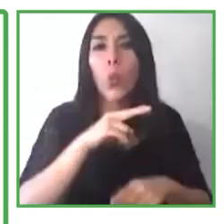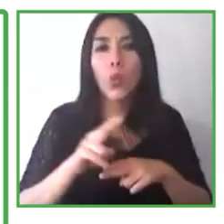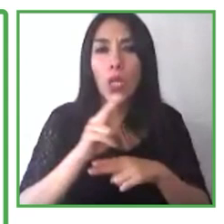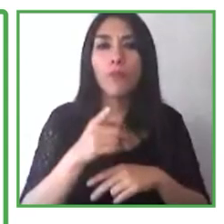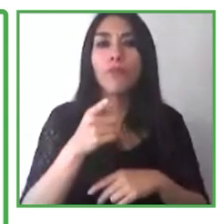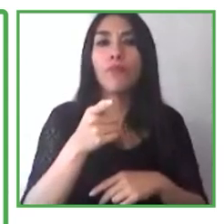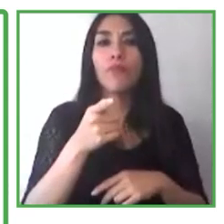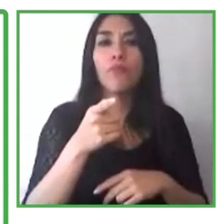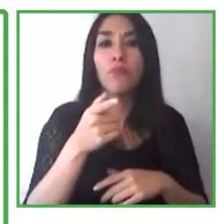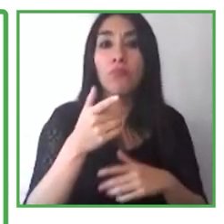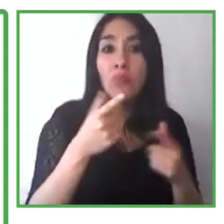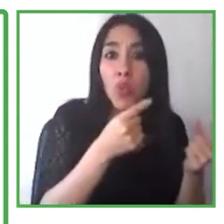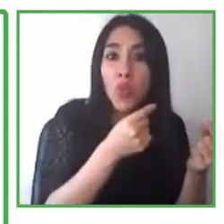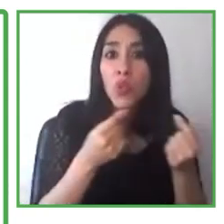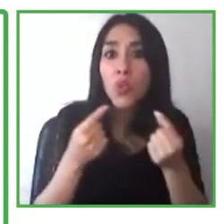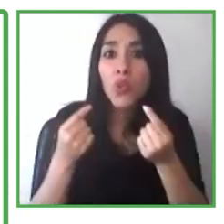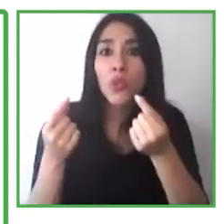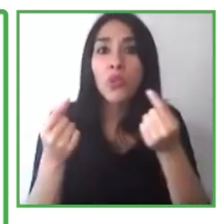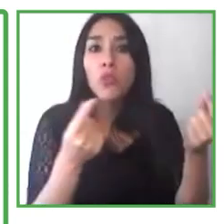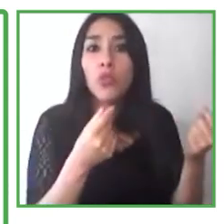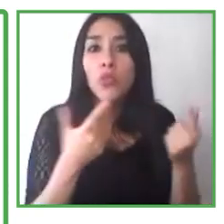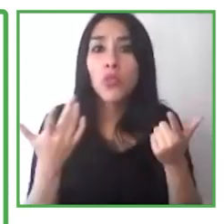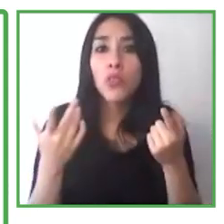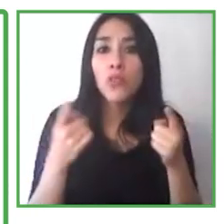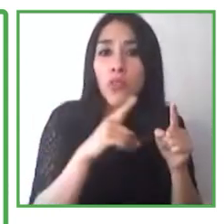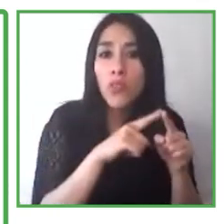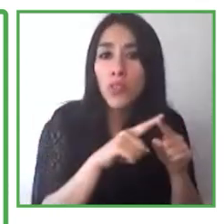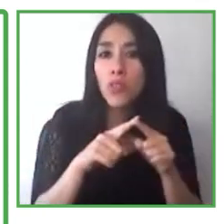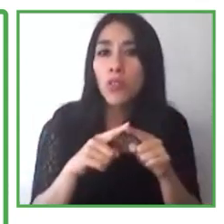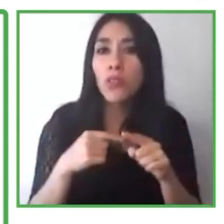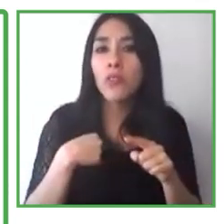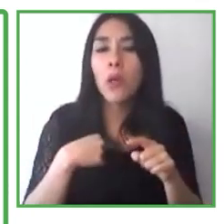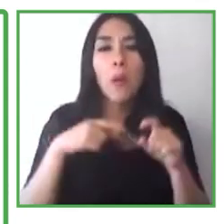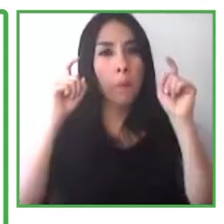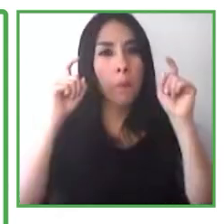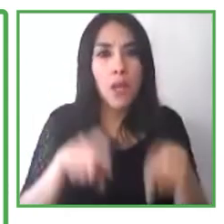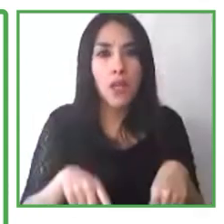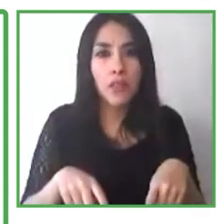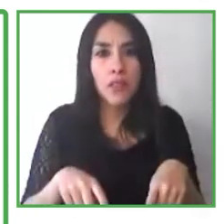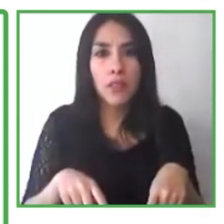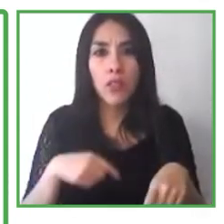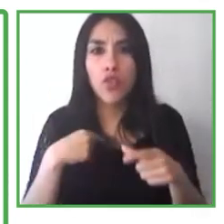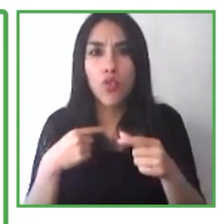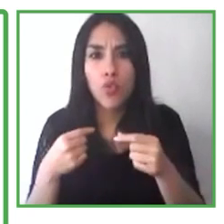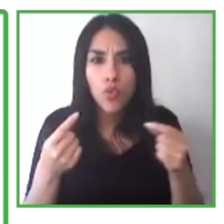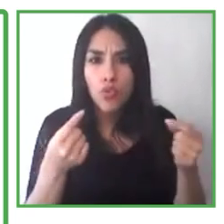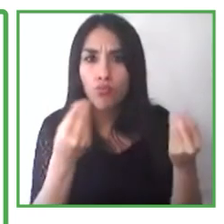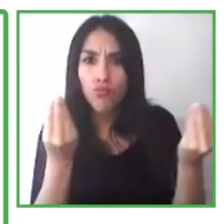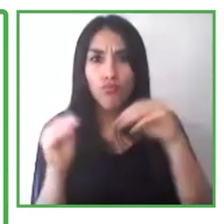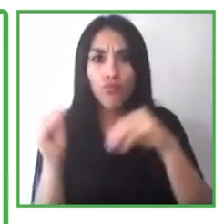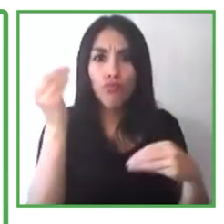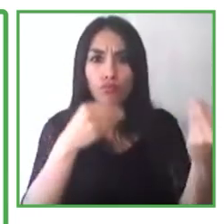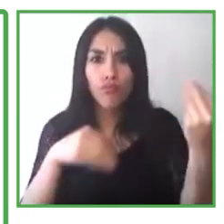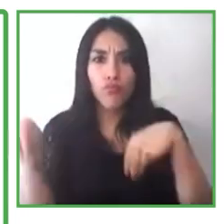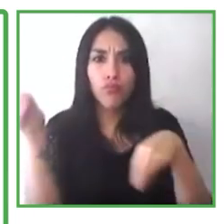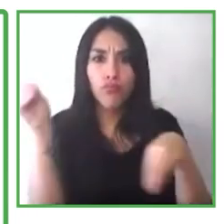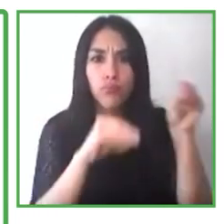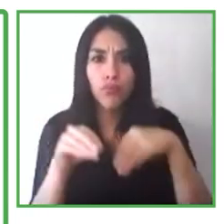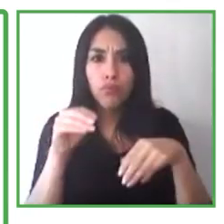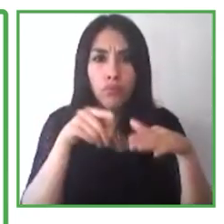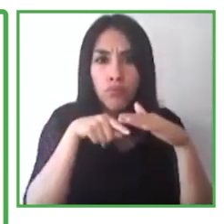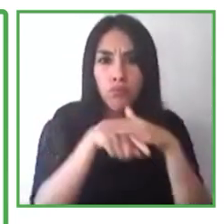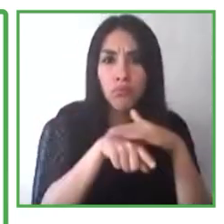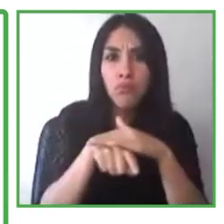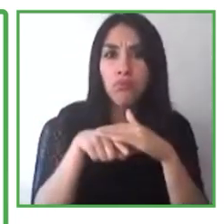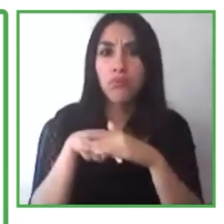bueno, independiente de eso, tenemos que hacer todo completamente fácil de usar y accesible para todos los usuarios. Entonces es muy importante implementar